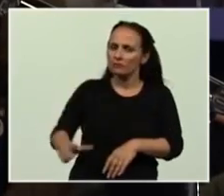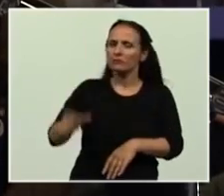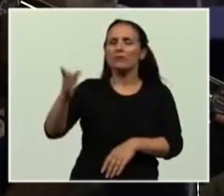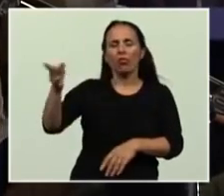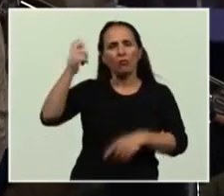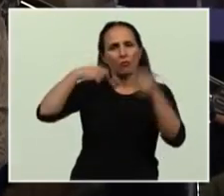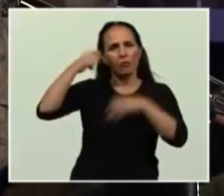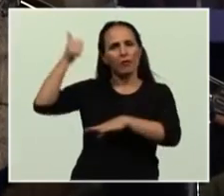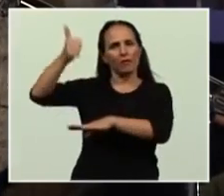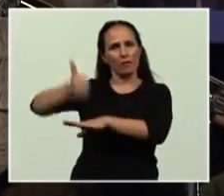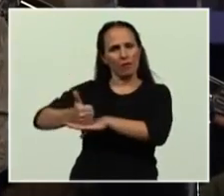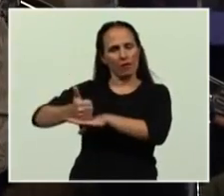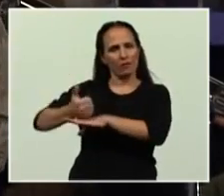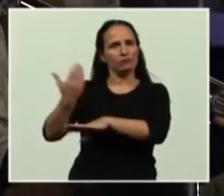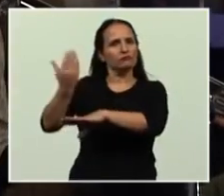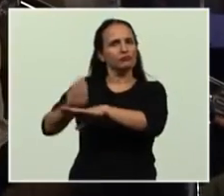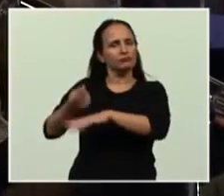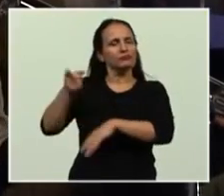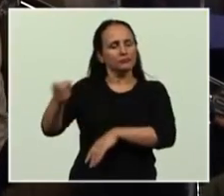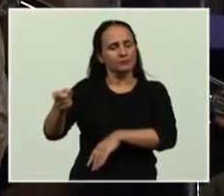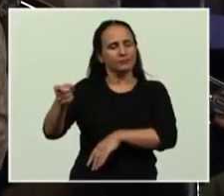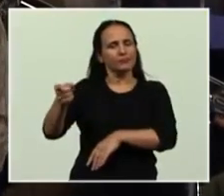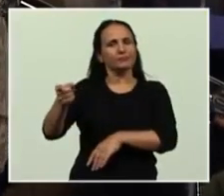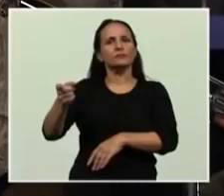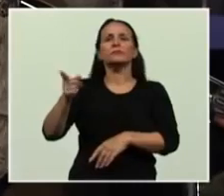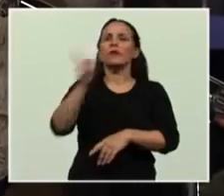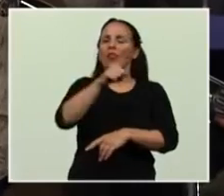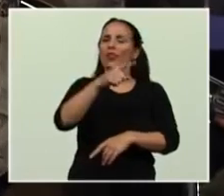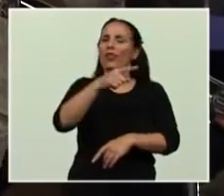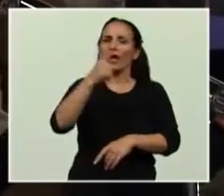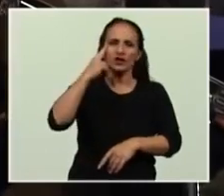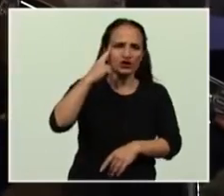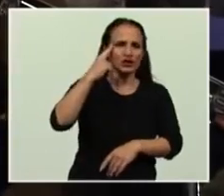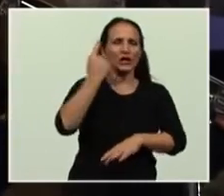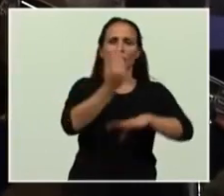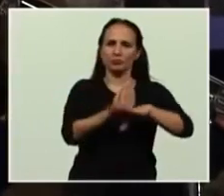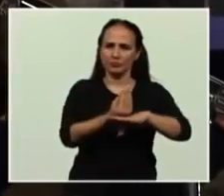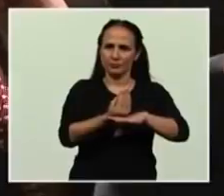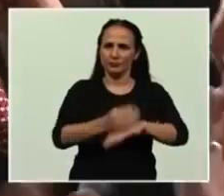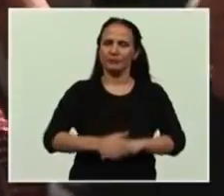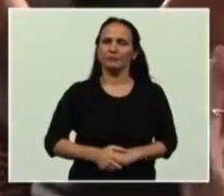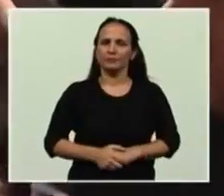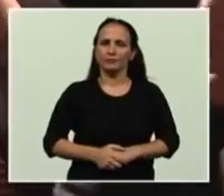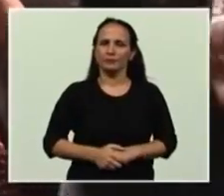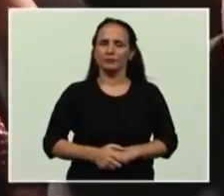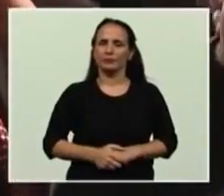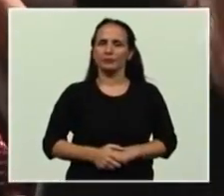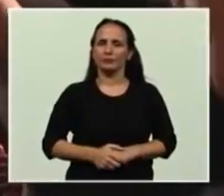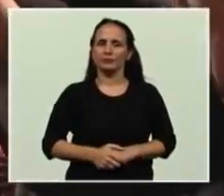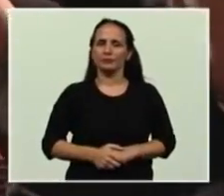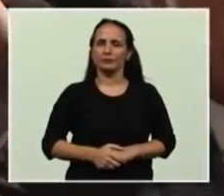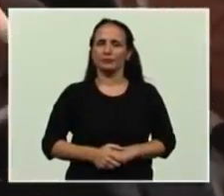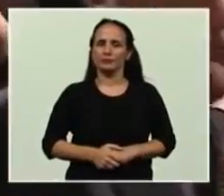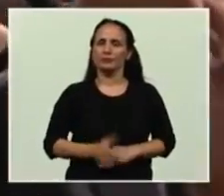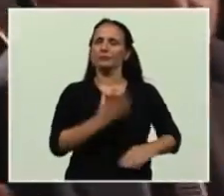República del Paraguay, del señor embajador de la República Popular China, del señor embajador